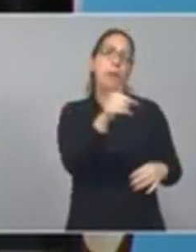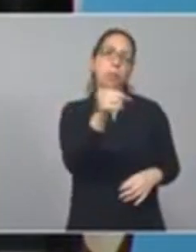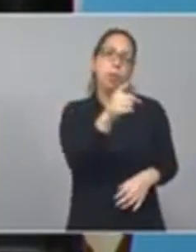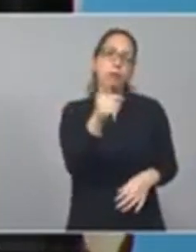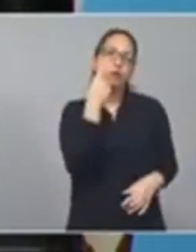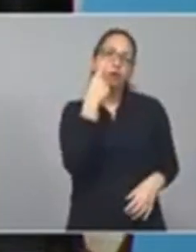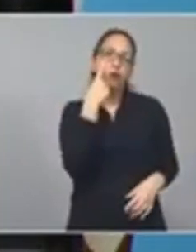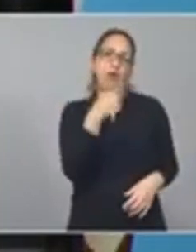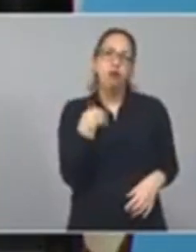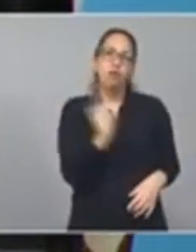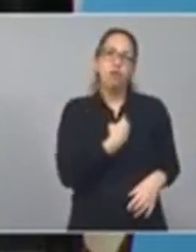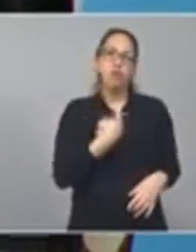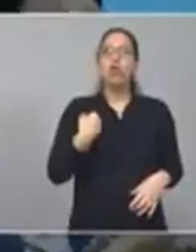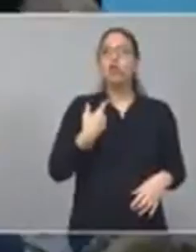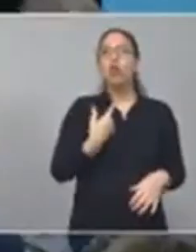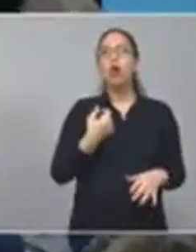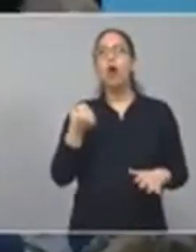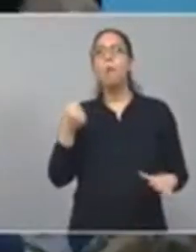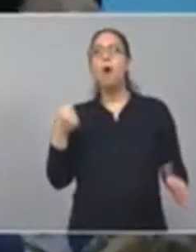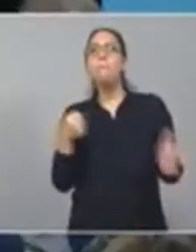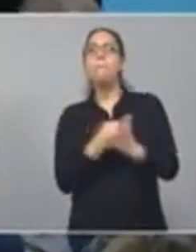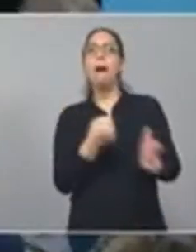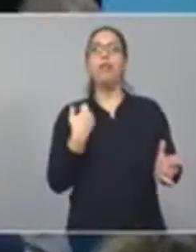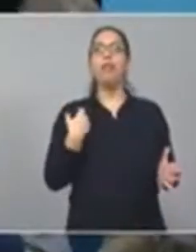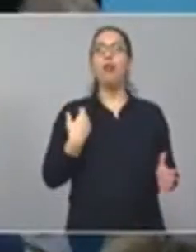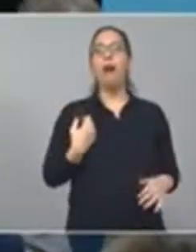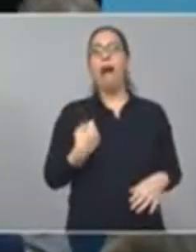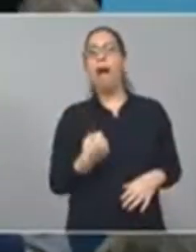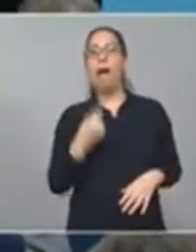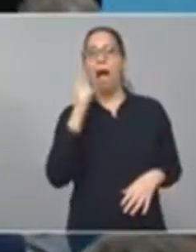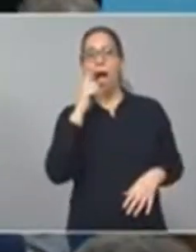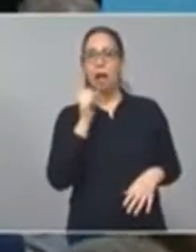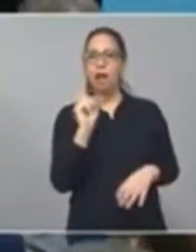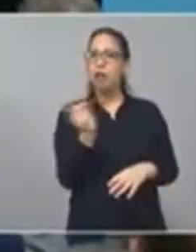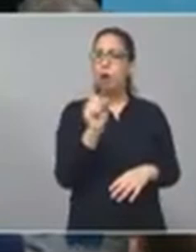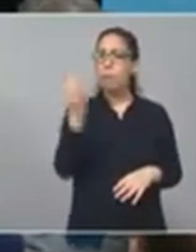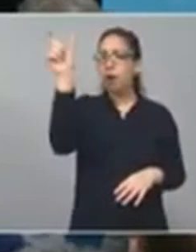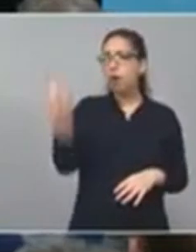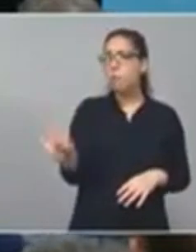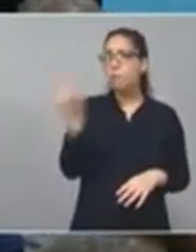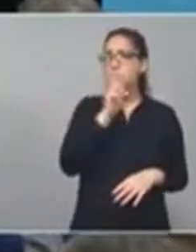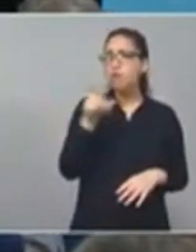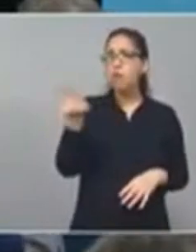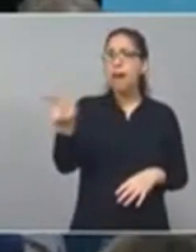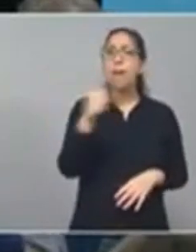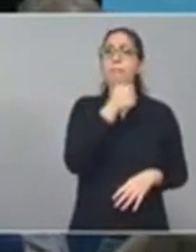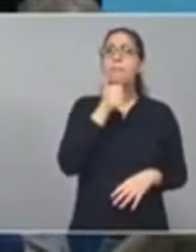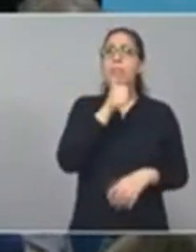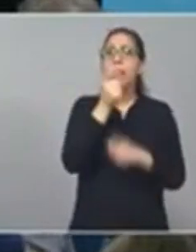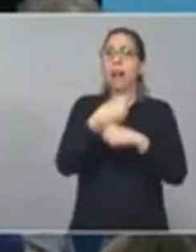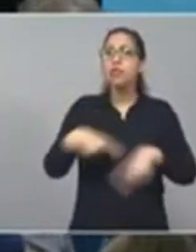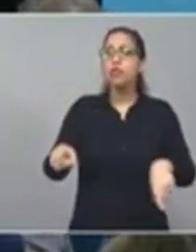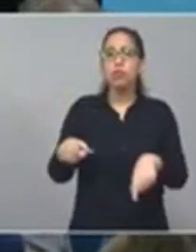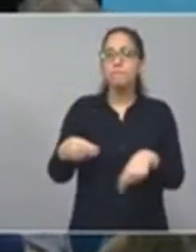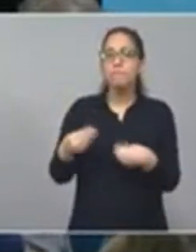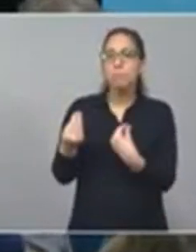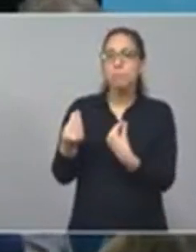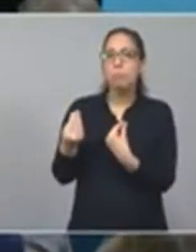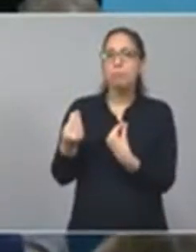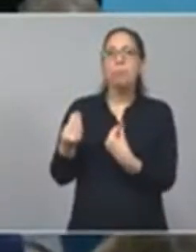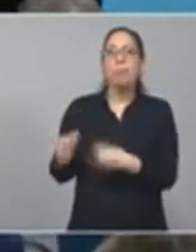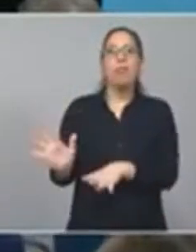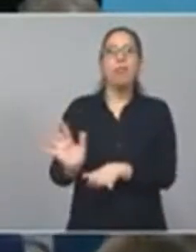hacer con esto golpes bajos, pero que había perdido sus drogas, sus medicamentos y que